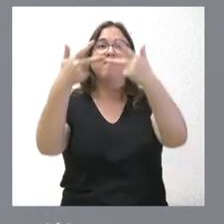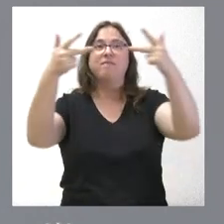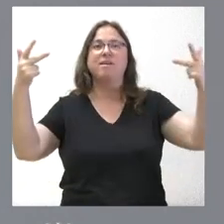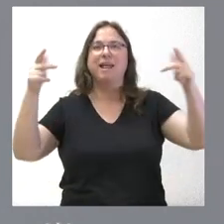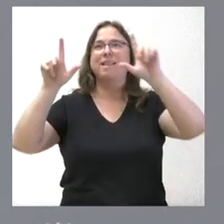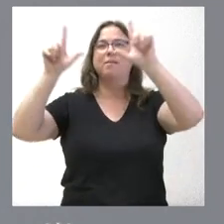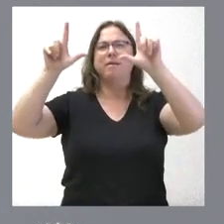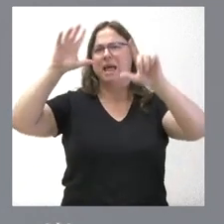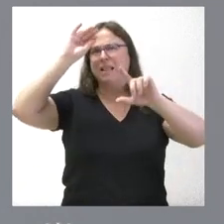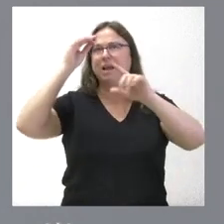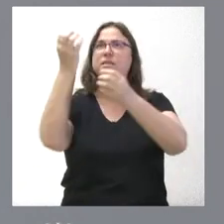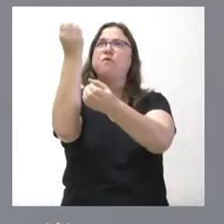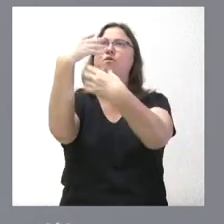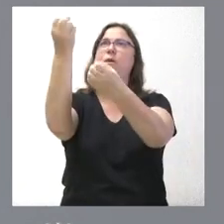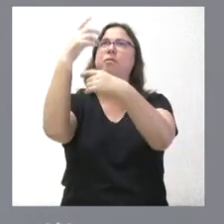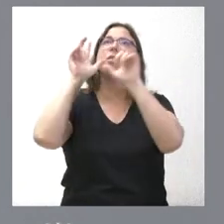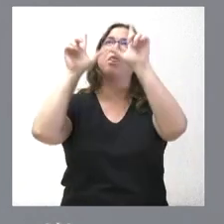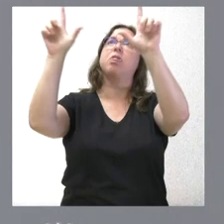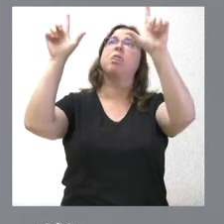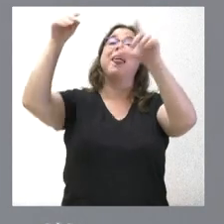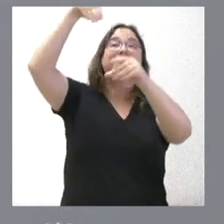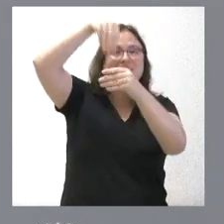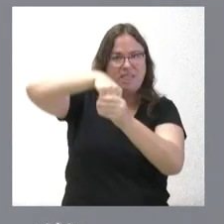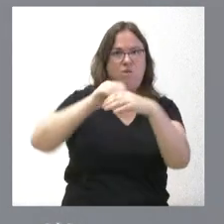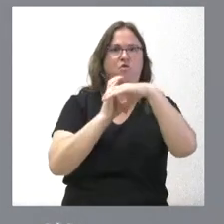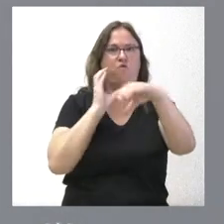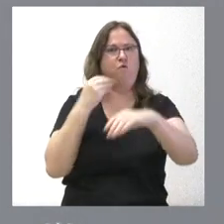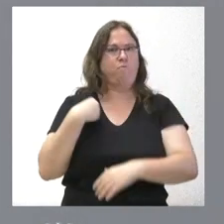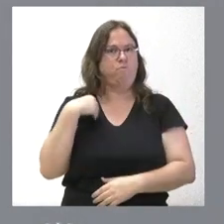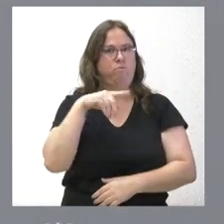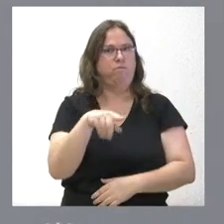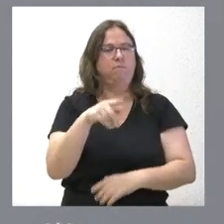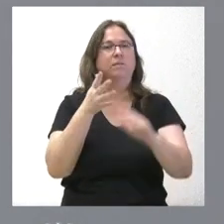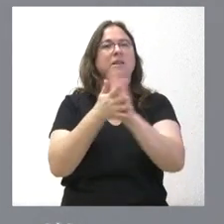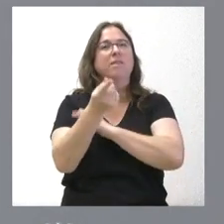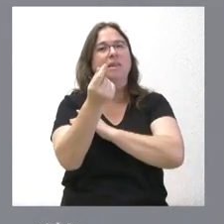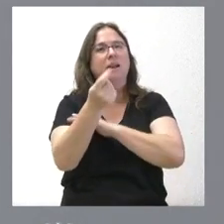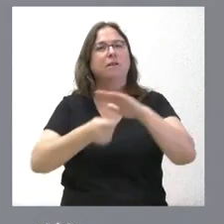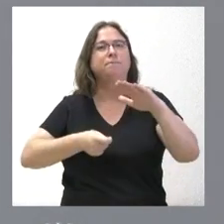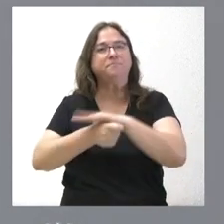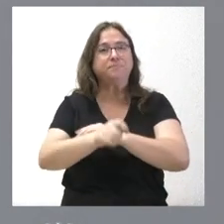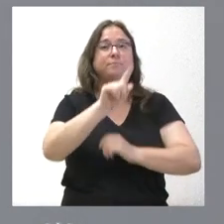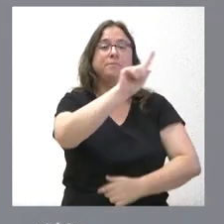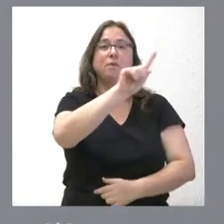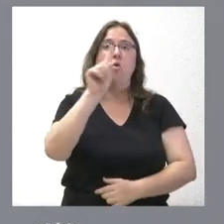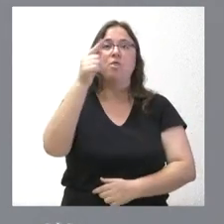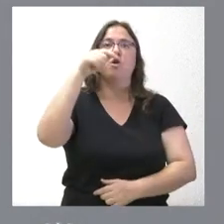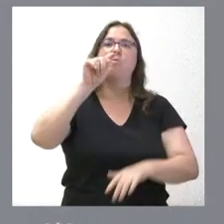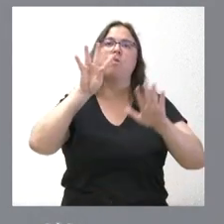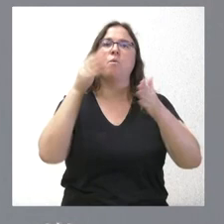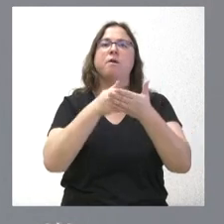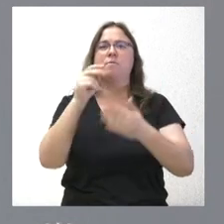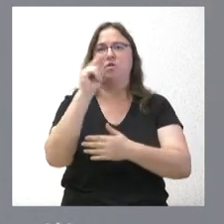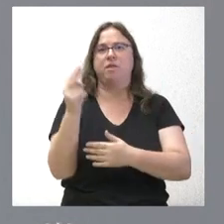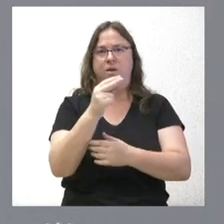inteligentes de información a los viajeros dentro del propio vehículo, con una inversión de 11,9 millones de